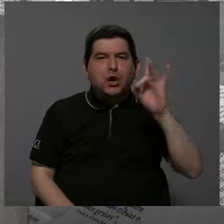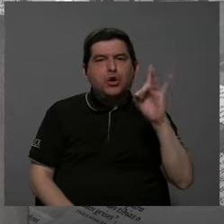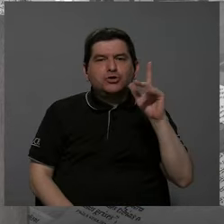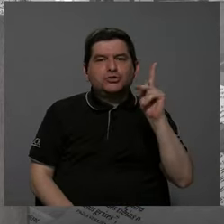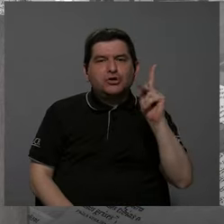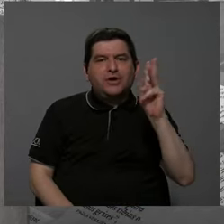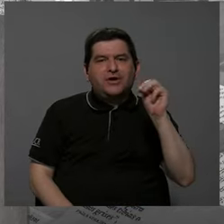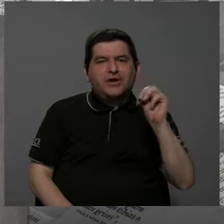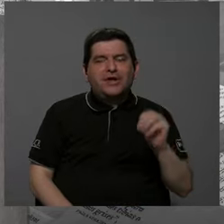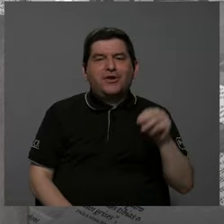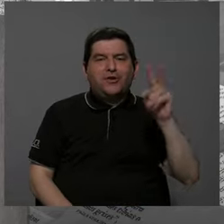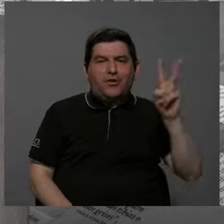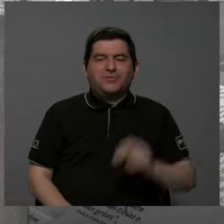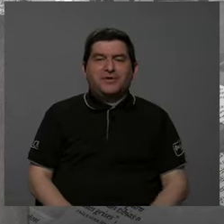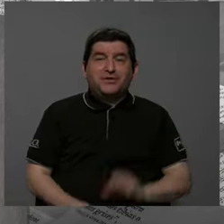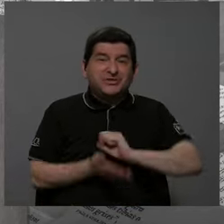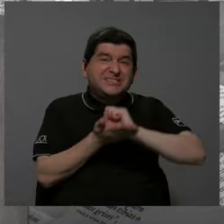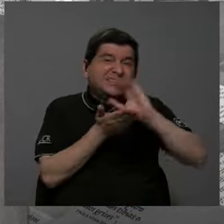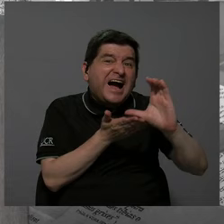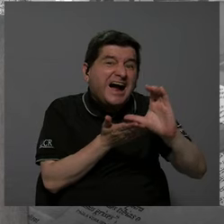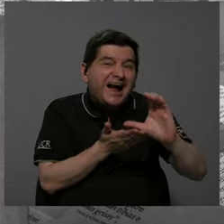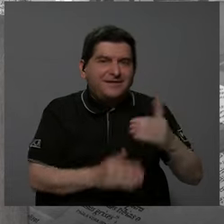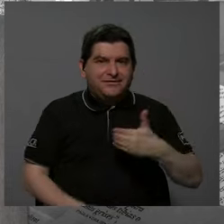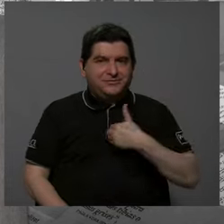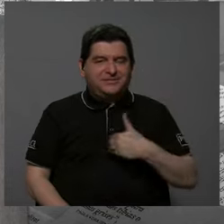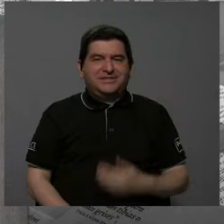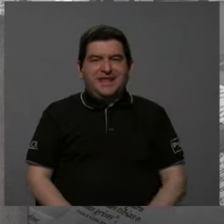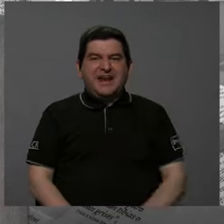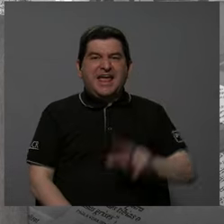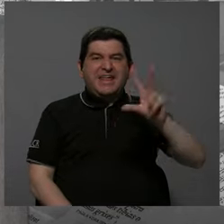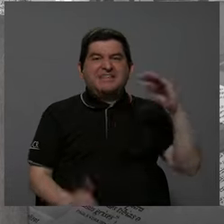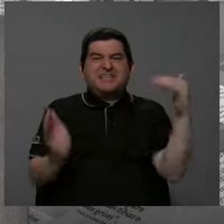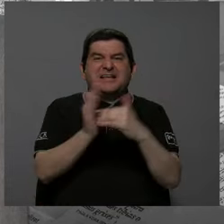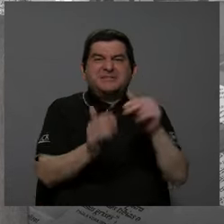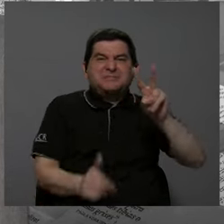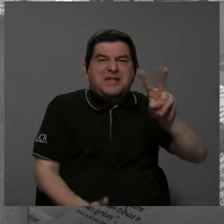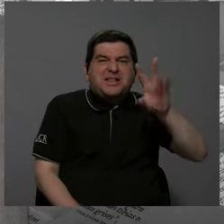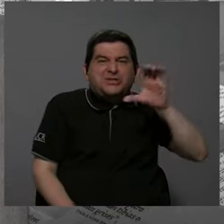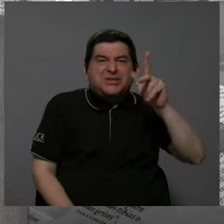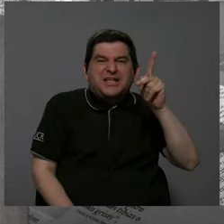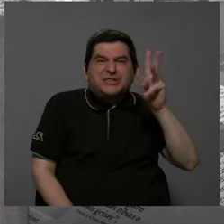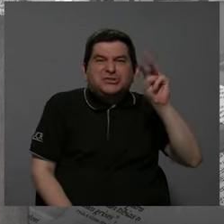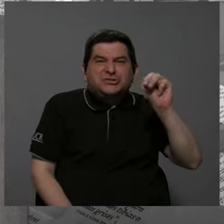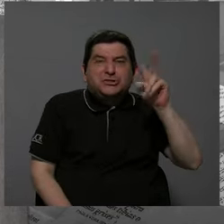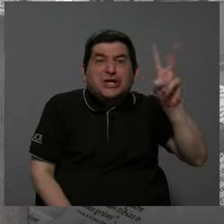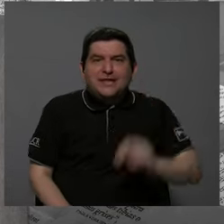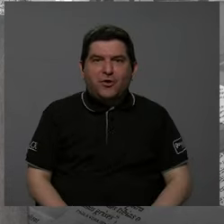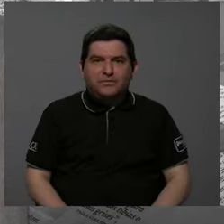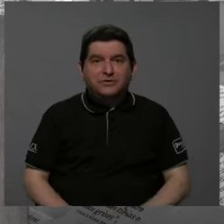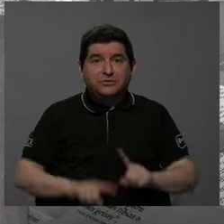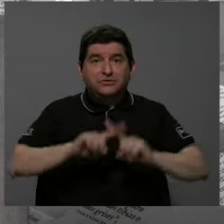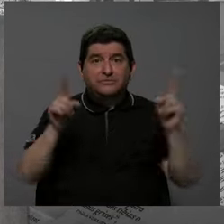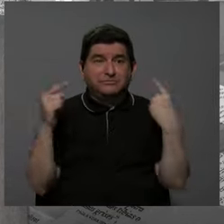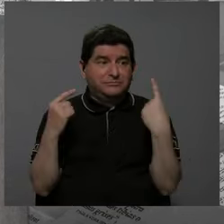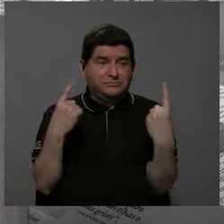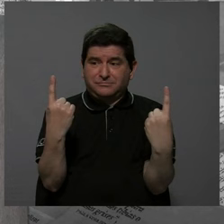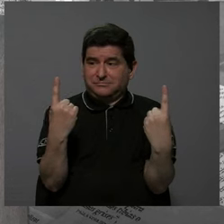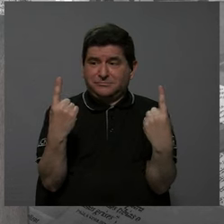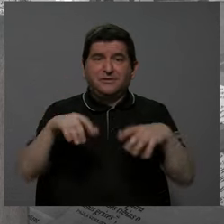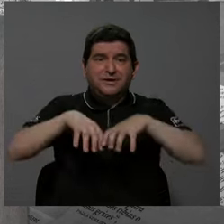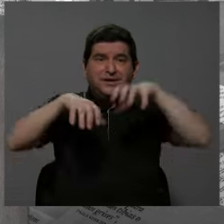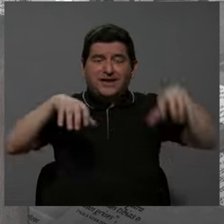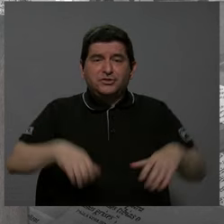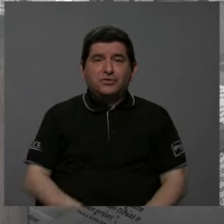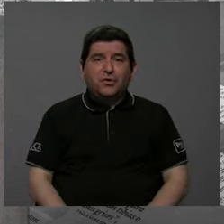kilómetros cuadrados. La municipalidad de San Carlos tiene una obligación de 3.200 kilómetros cuadrados. Vea la diferencia entre dos